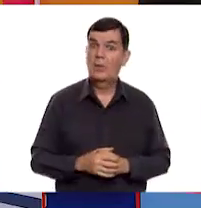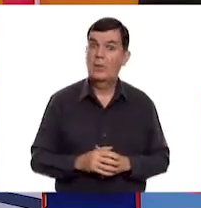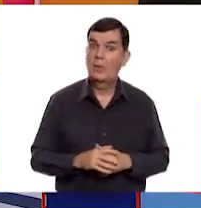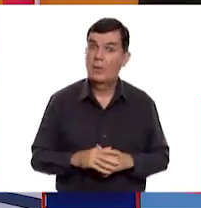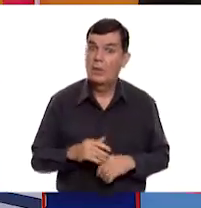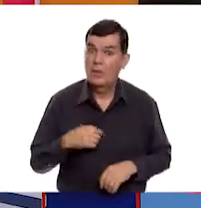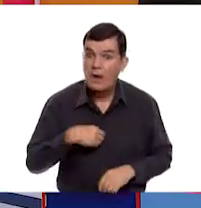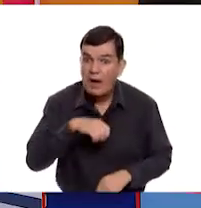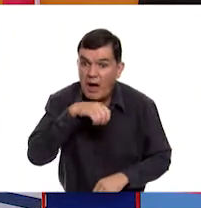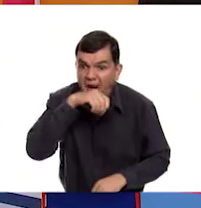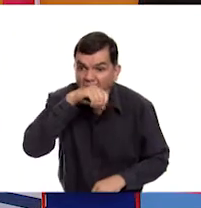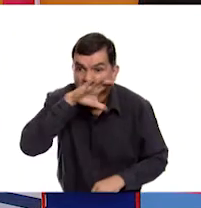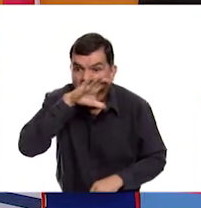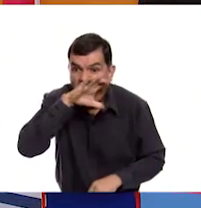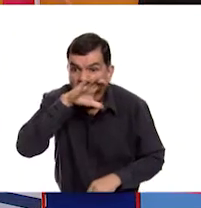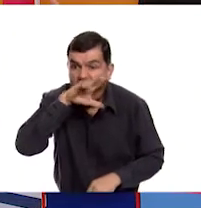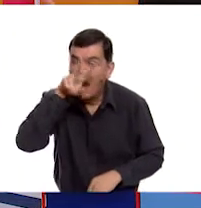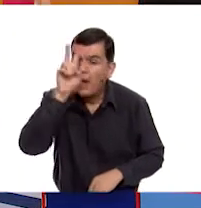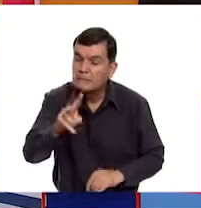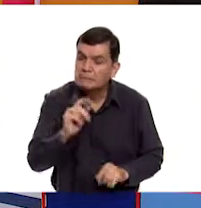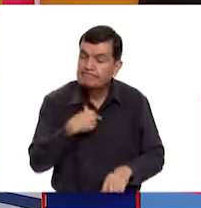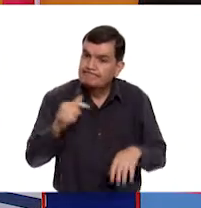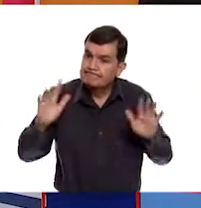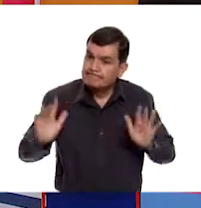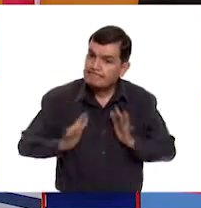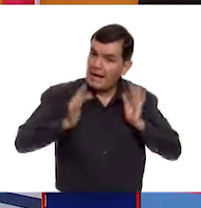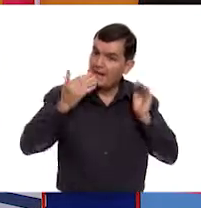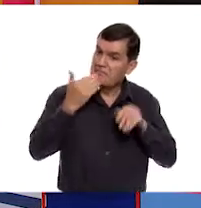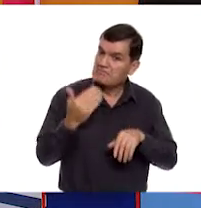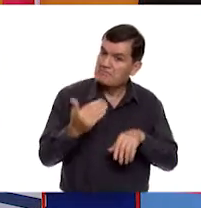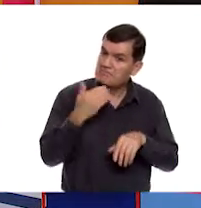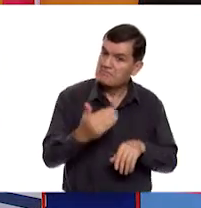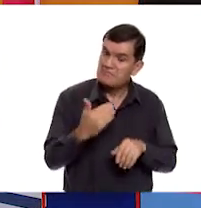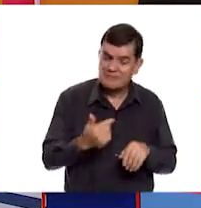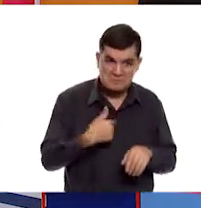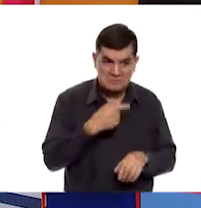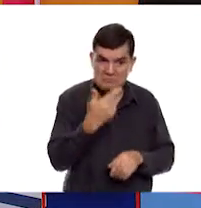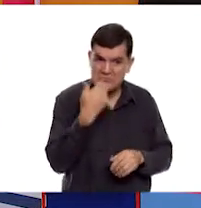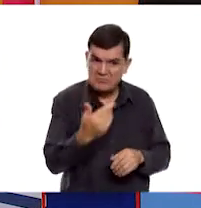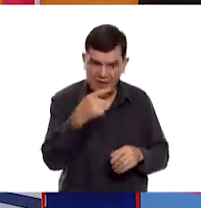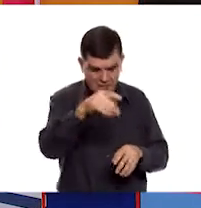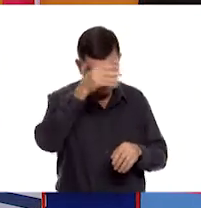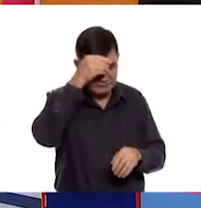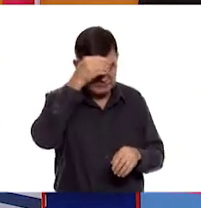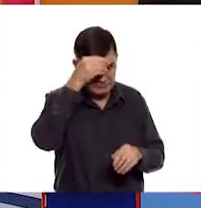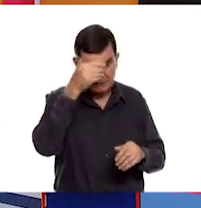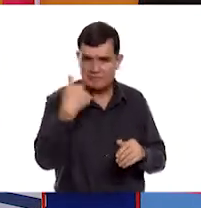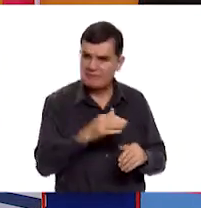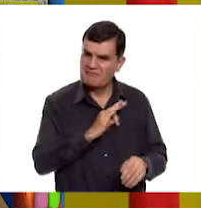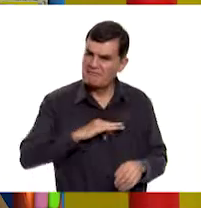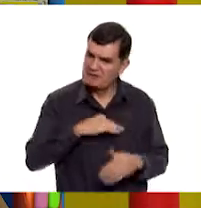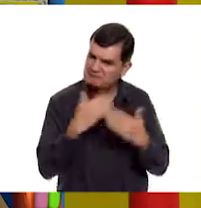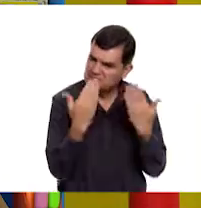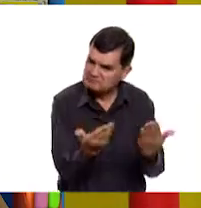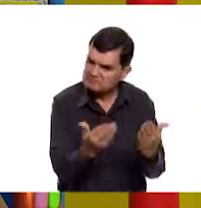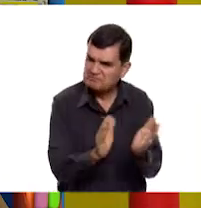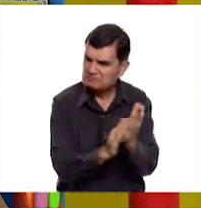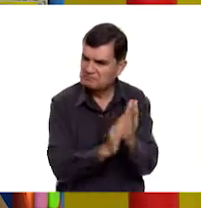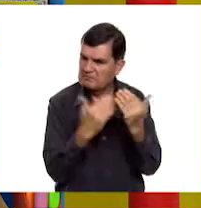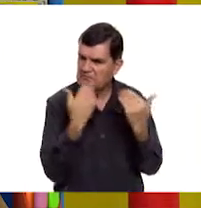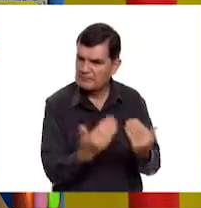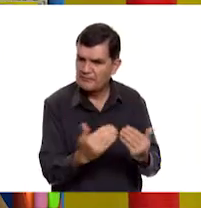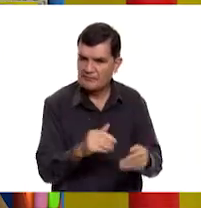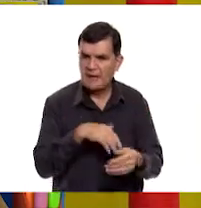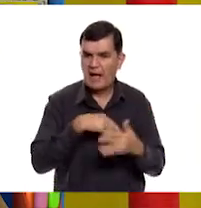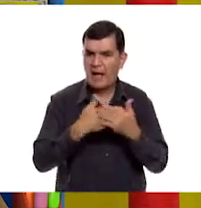Me dejaste sorprendida. Muy bien, excelente forma de hacer tuyo el aprendizaje. Muchas felicidades, Pilar. Pues es momento